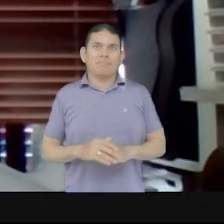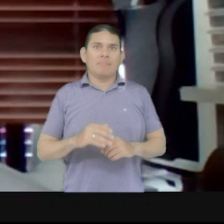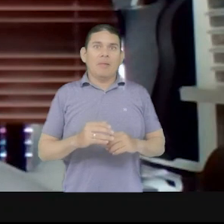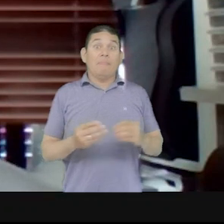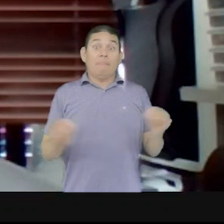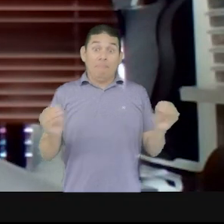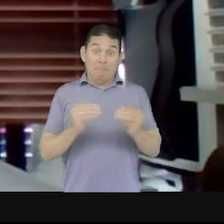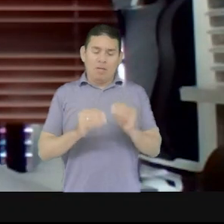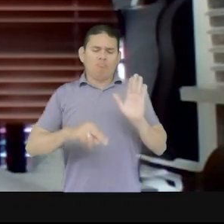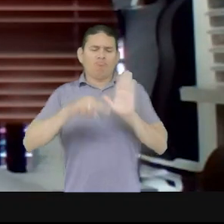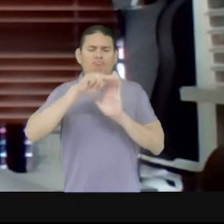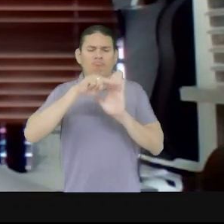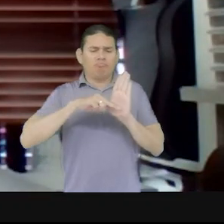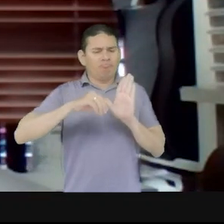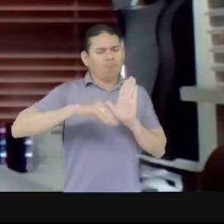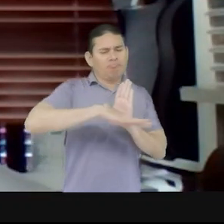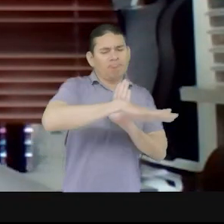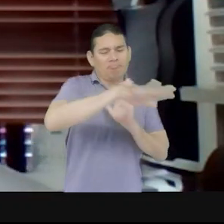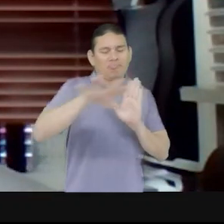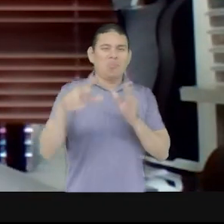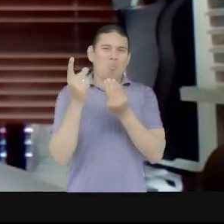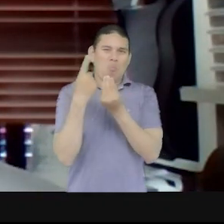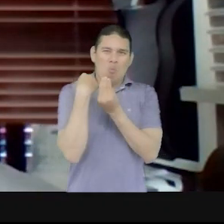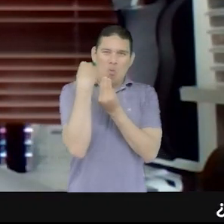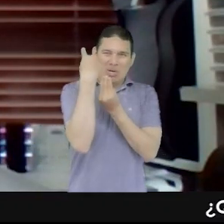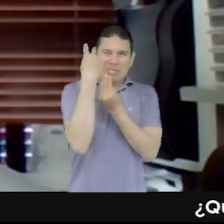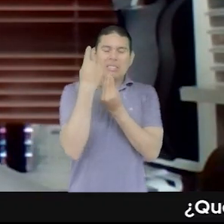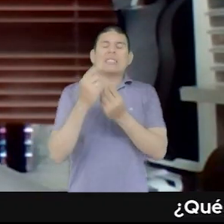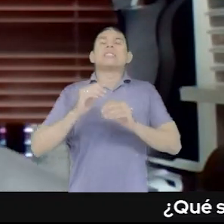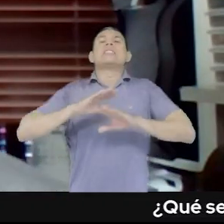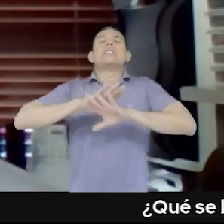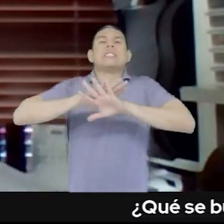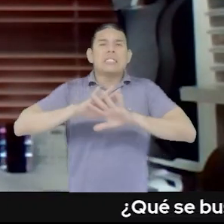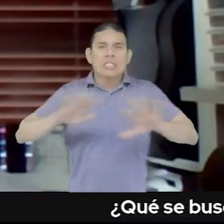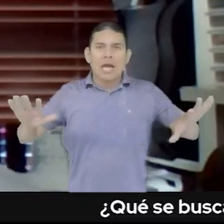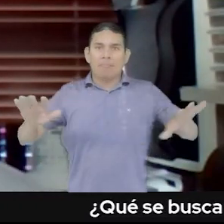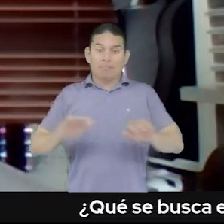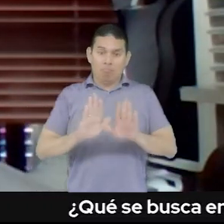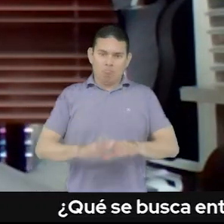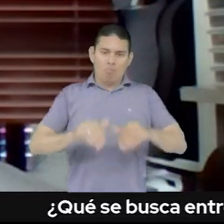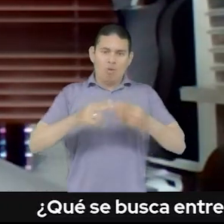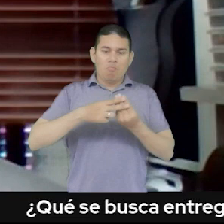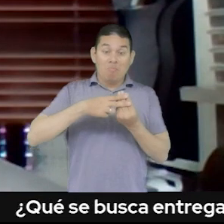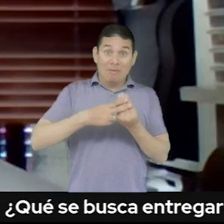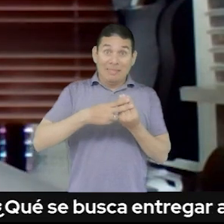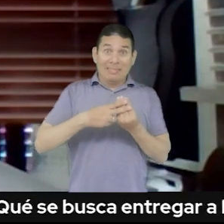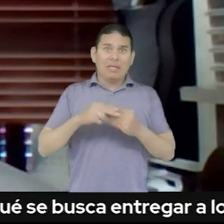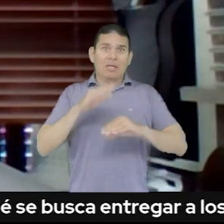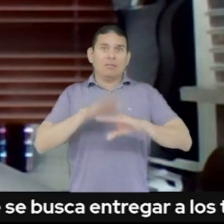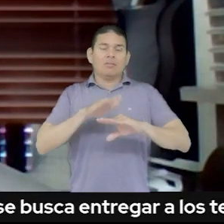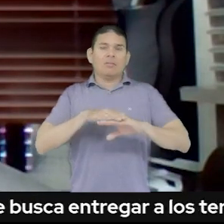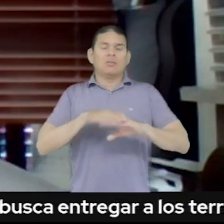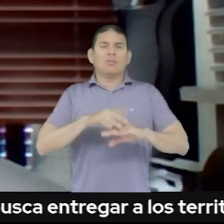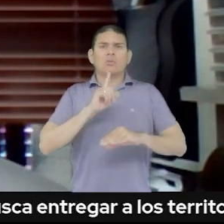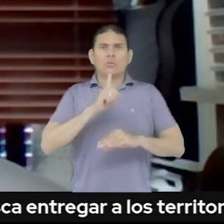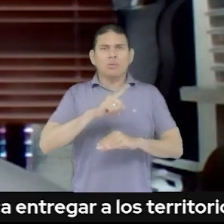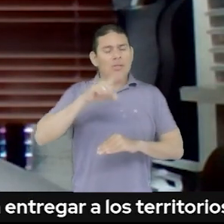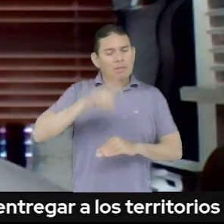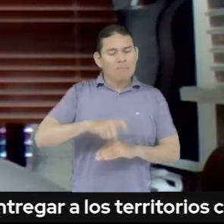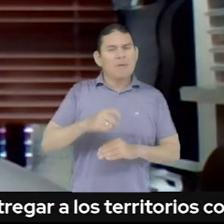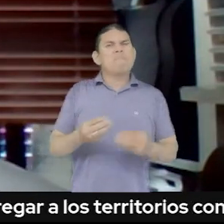mencionado para hacer política pública y nuestro énfasis precisamente con la caja de herramientas como Jensi la comentaba